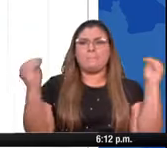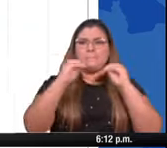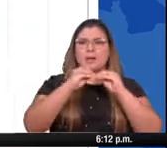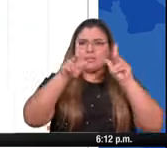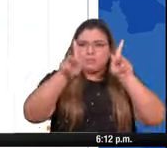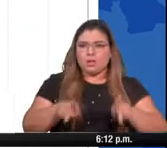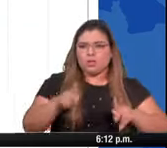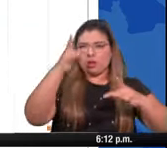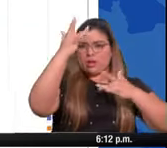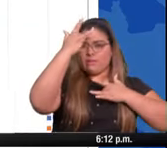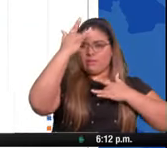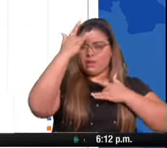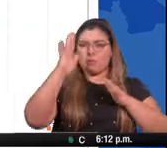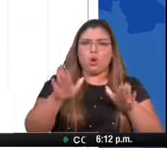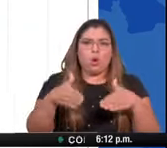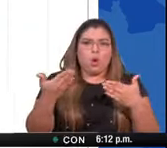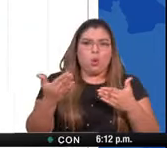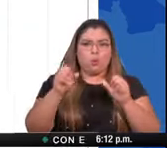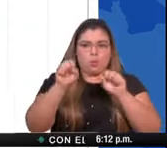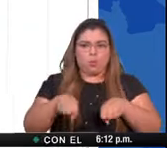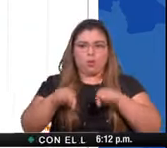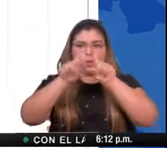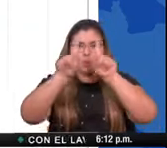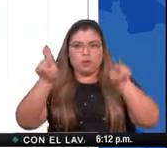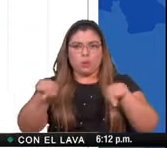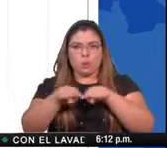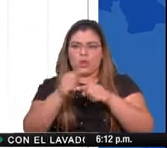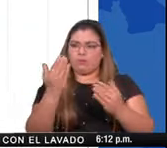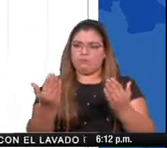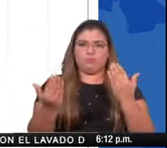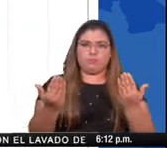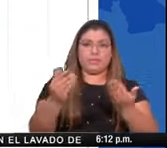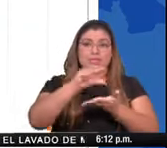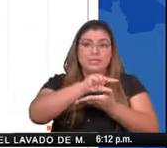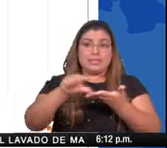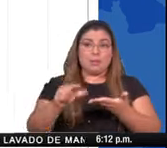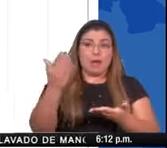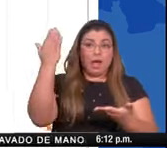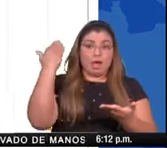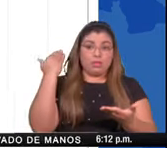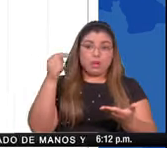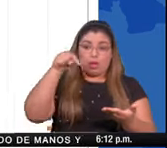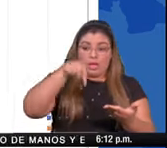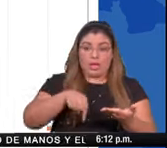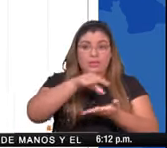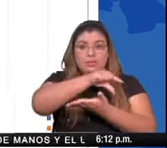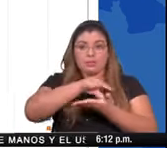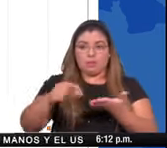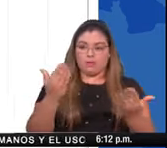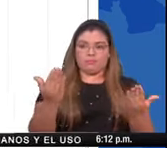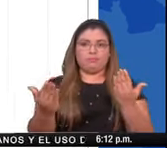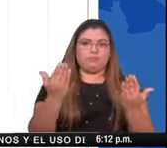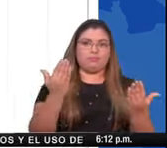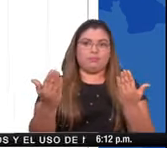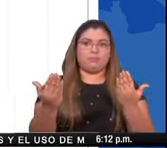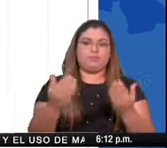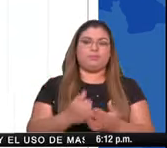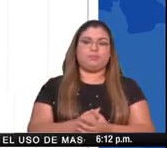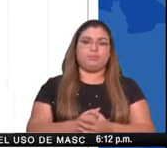haciendo una comparación con la semana anterior y la semana actual.